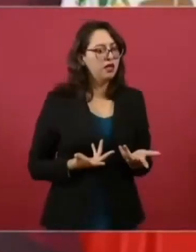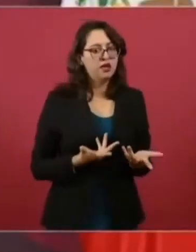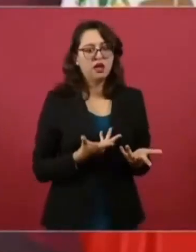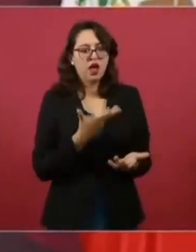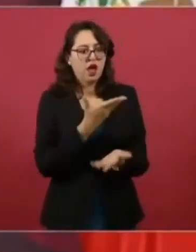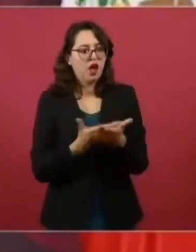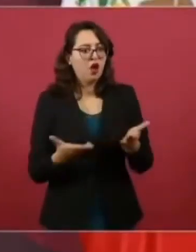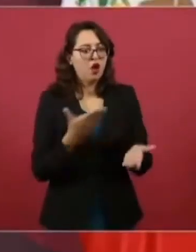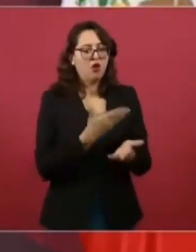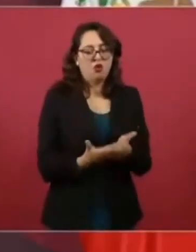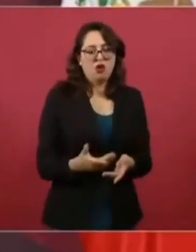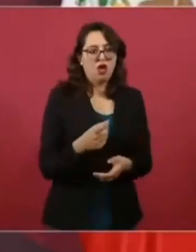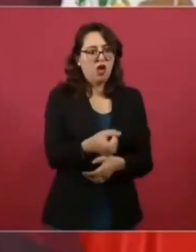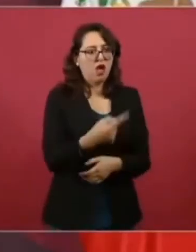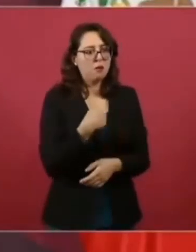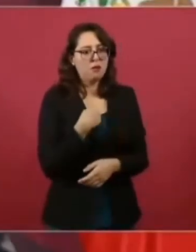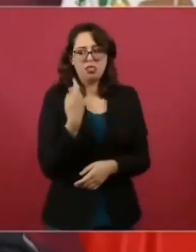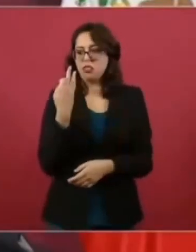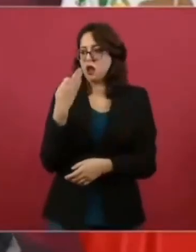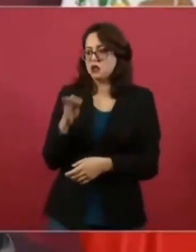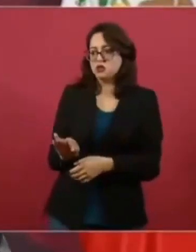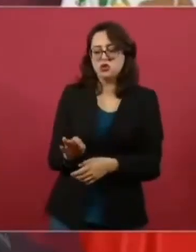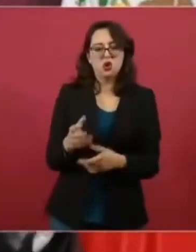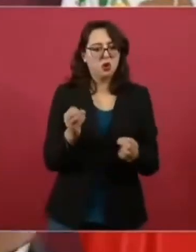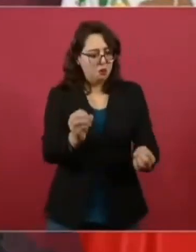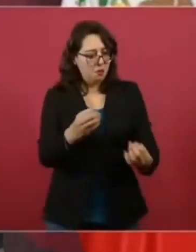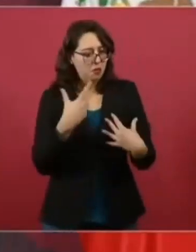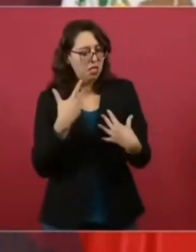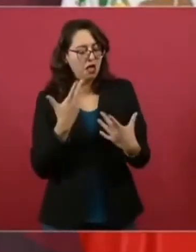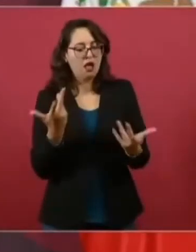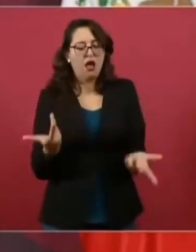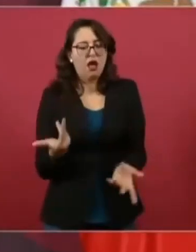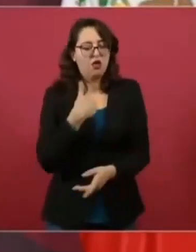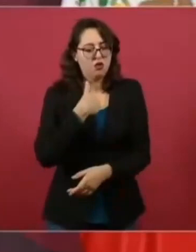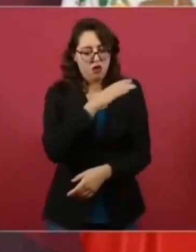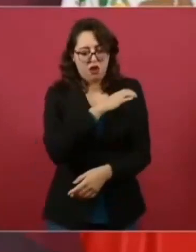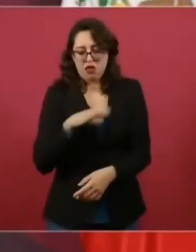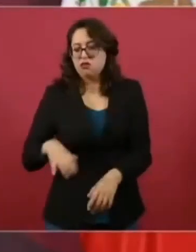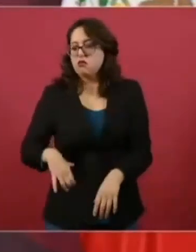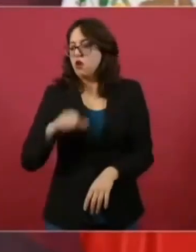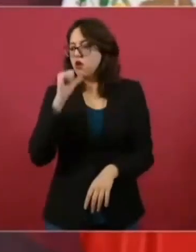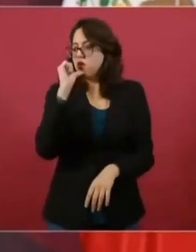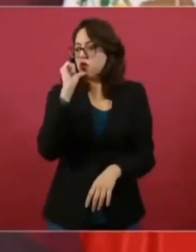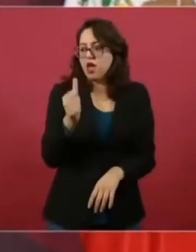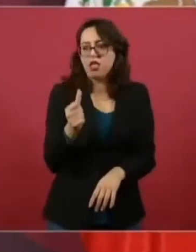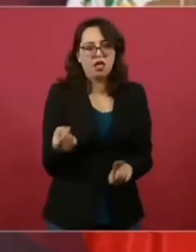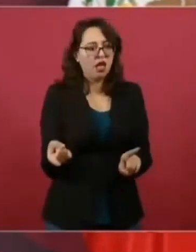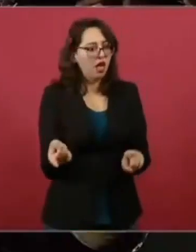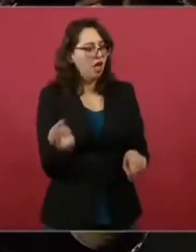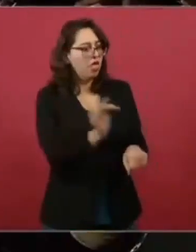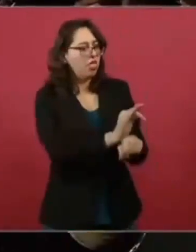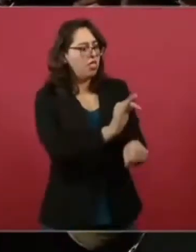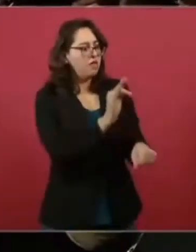y ahora me abandonan estos ingratos.